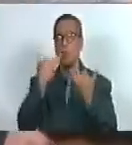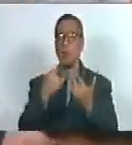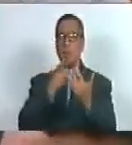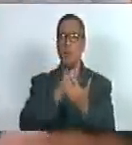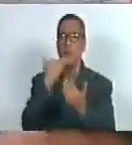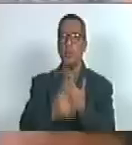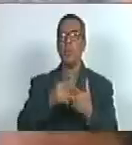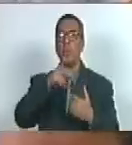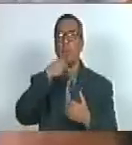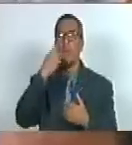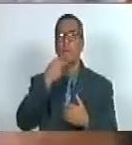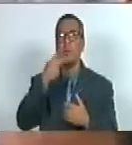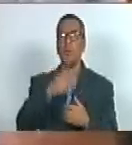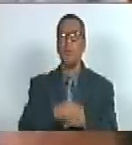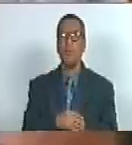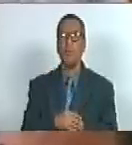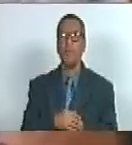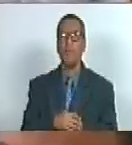político